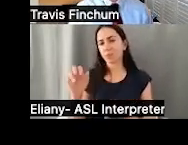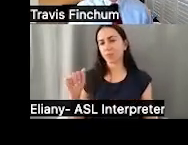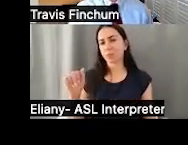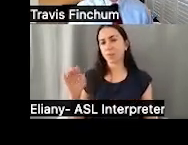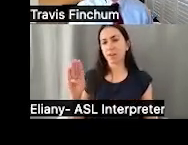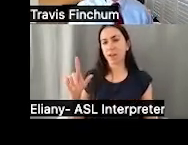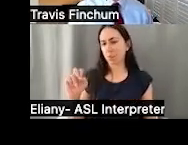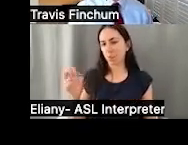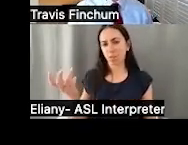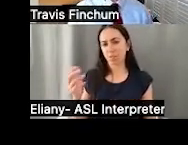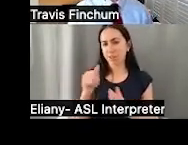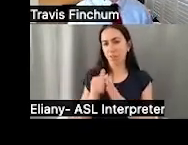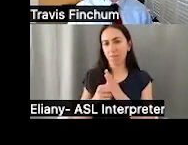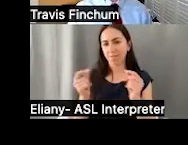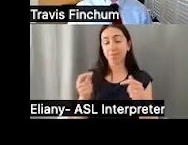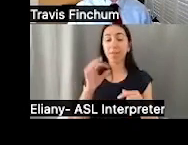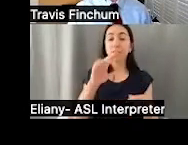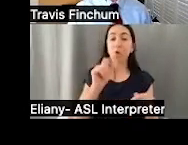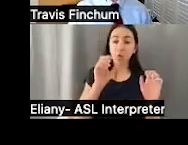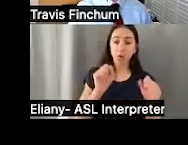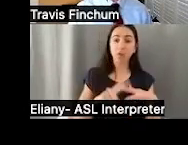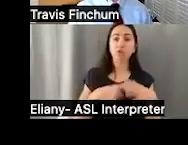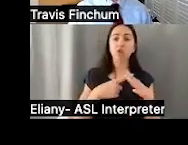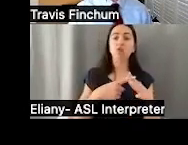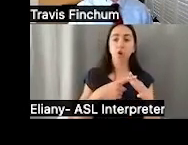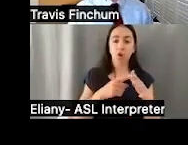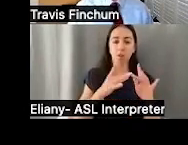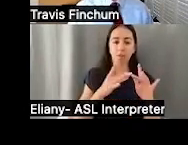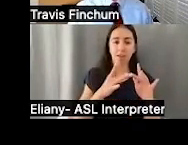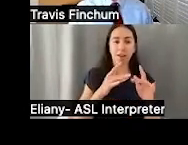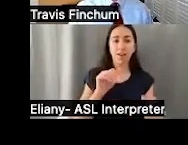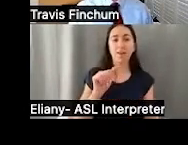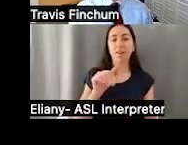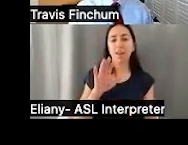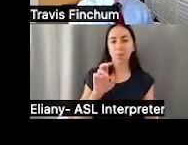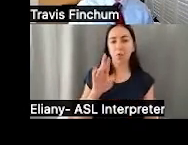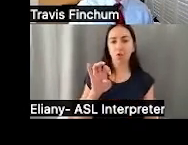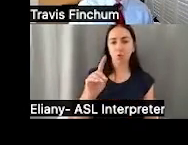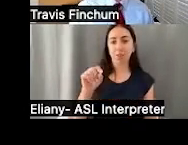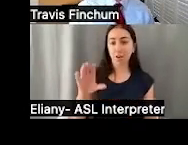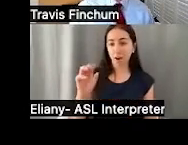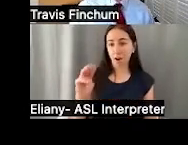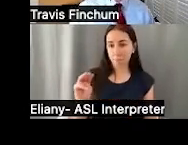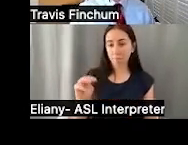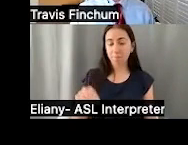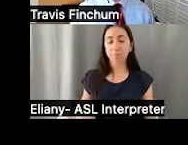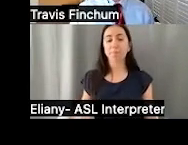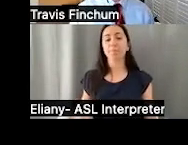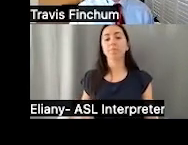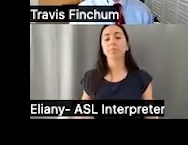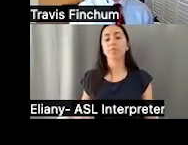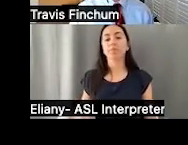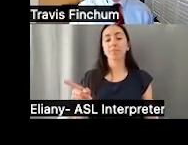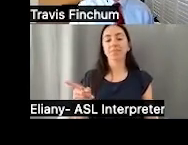en una cuenta ABLE. En Florida, abres la cuenta en línea, ableunited.com. La cuenta ABLE,